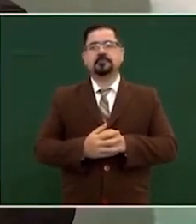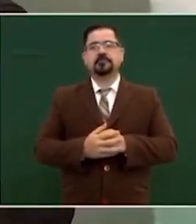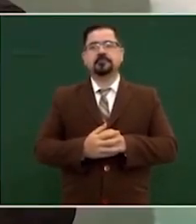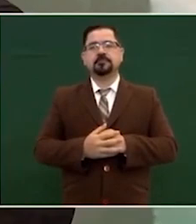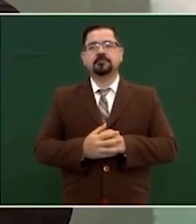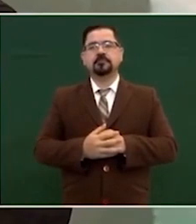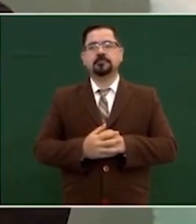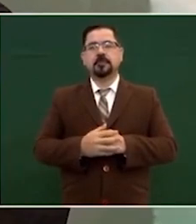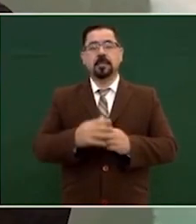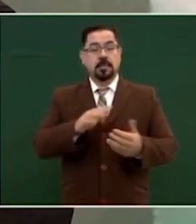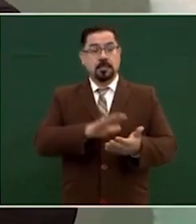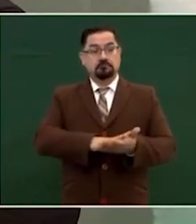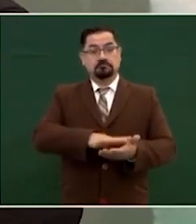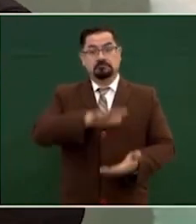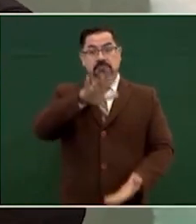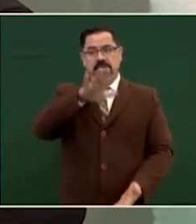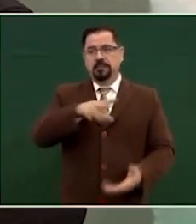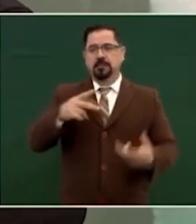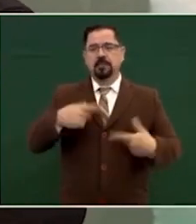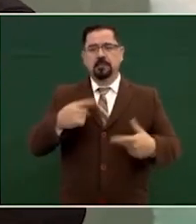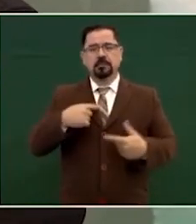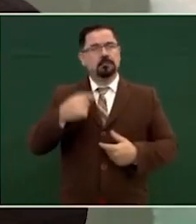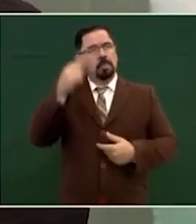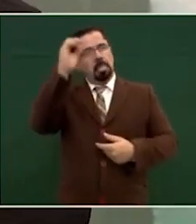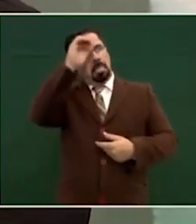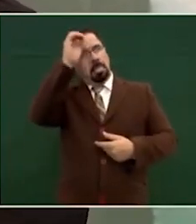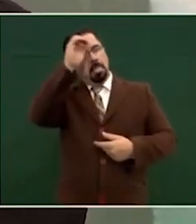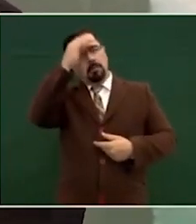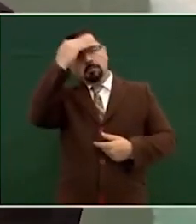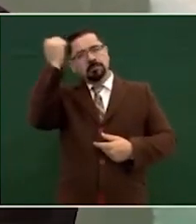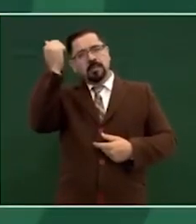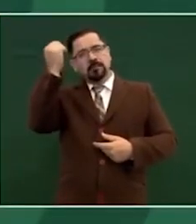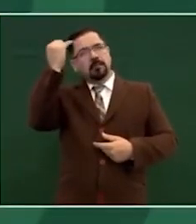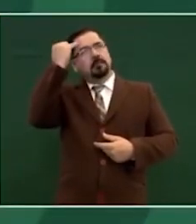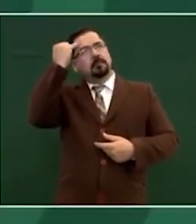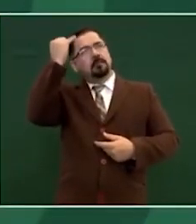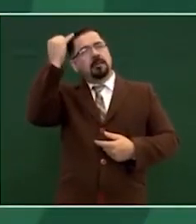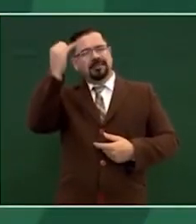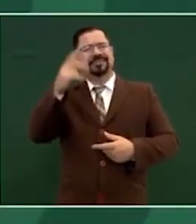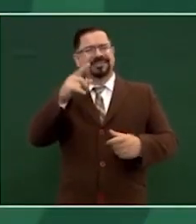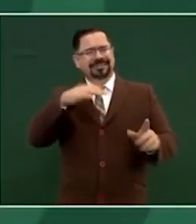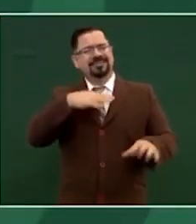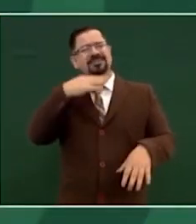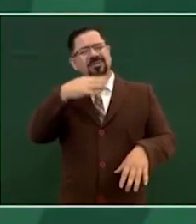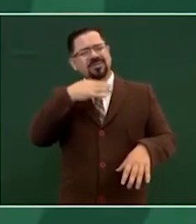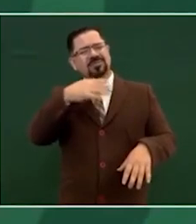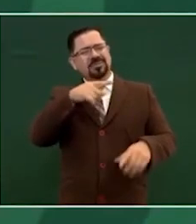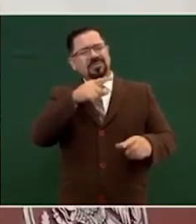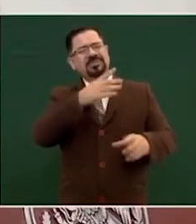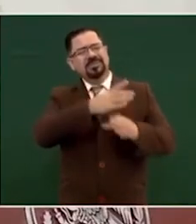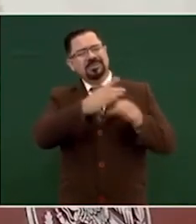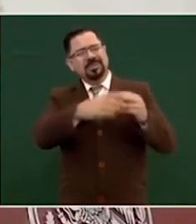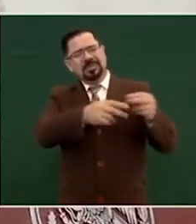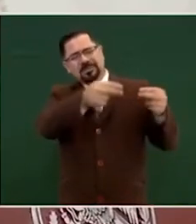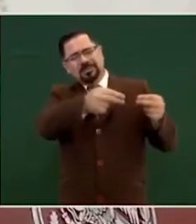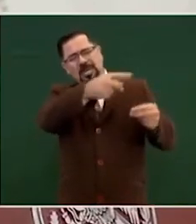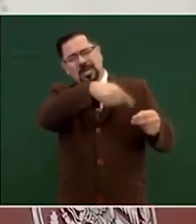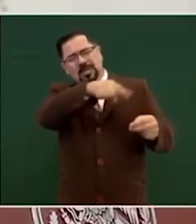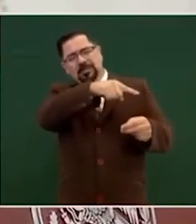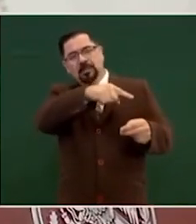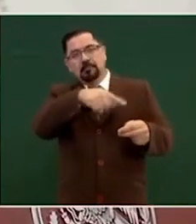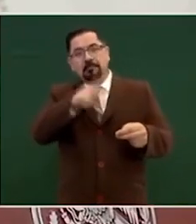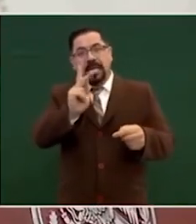la mayoría no se imaginaba desde luego de la corrupción y demás pero información de esta